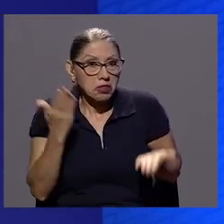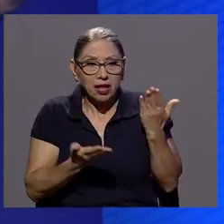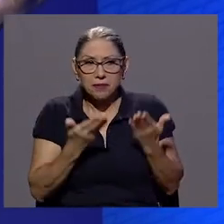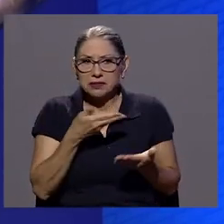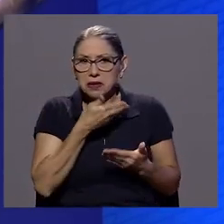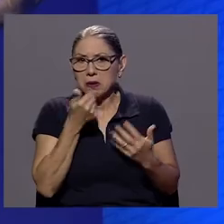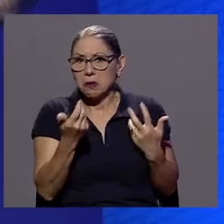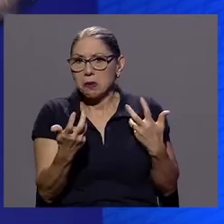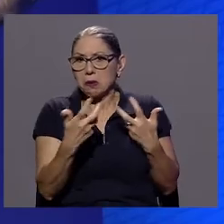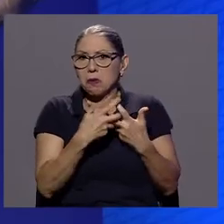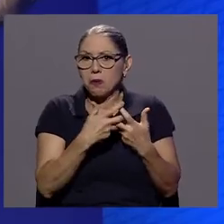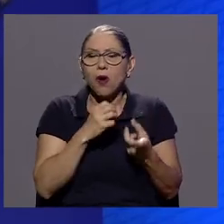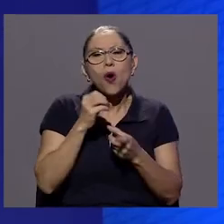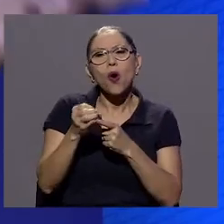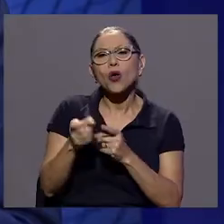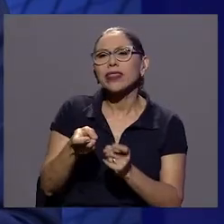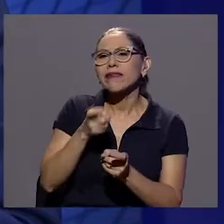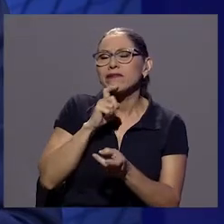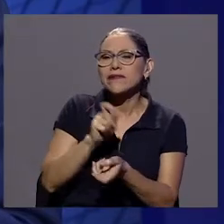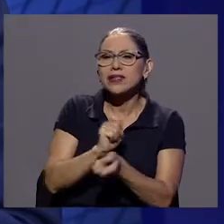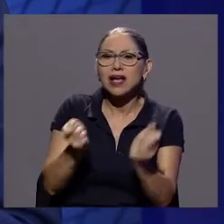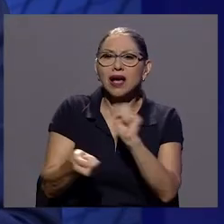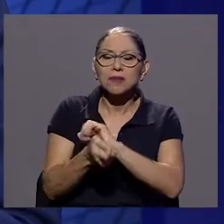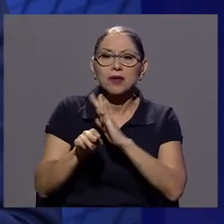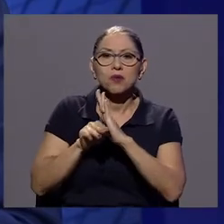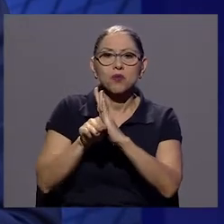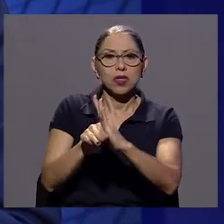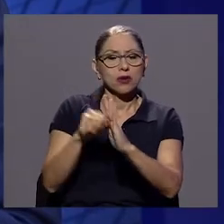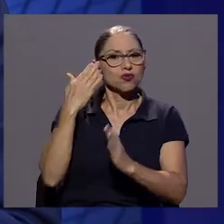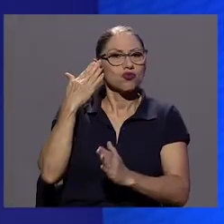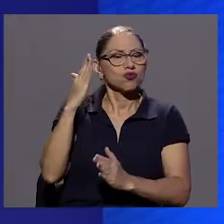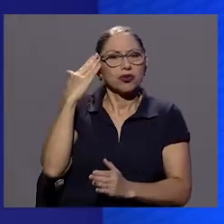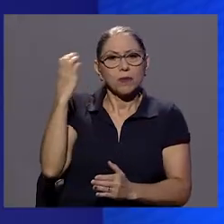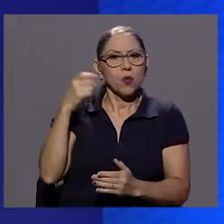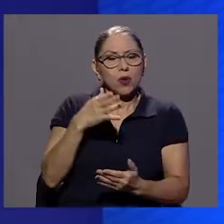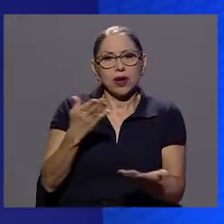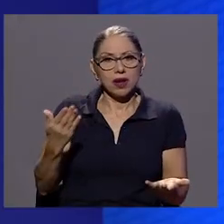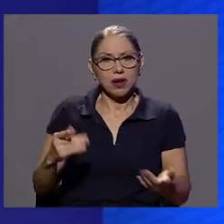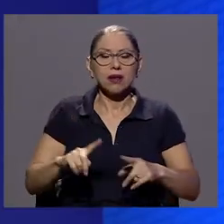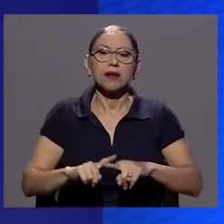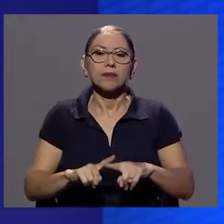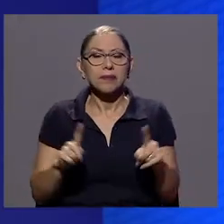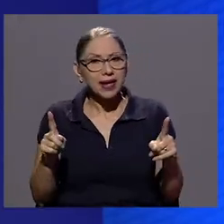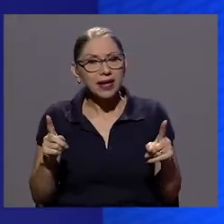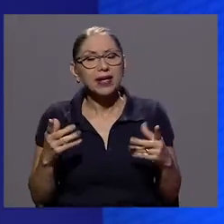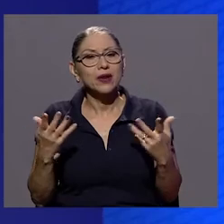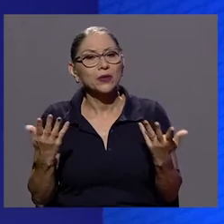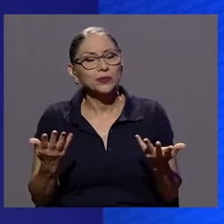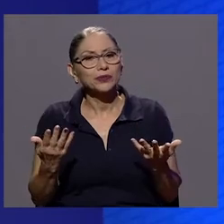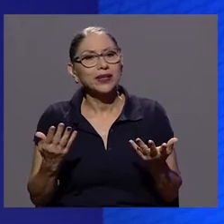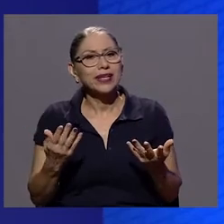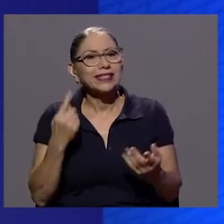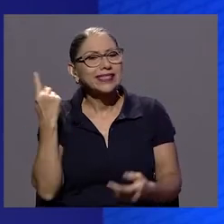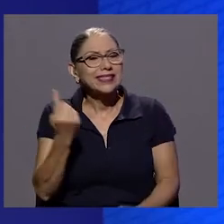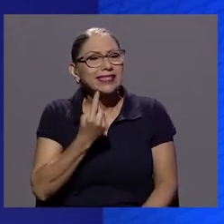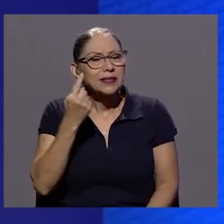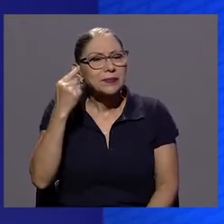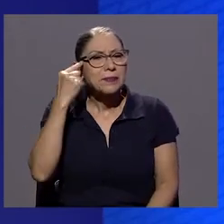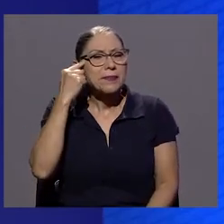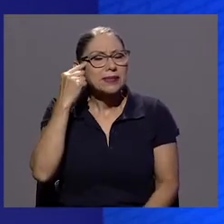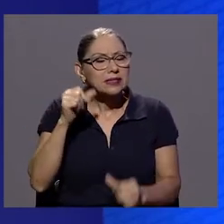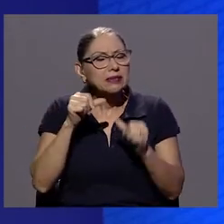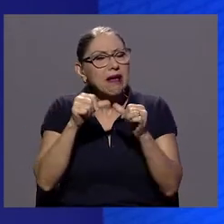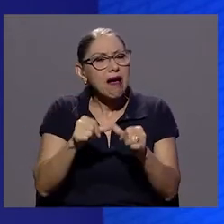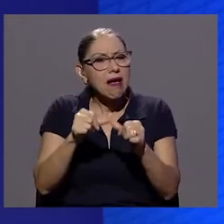o será porque es más difícil cambiar el modelo, ¿verdad? Desconozco esa razón, pero se sigue partiendo de la idea,